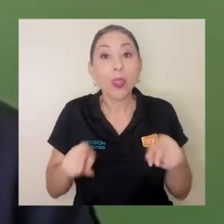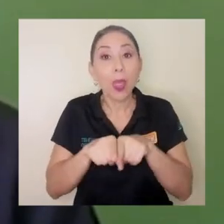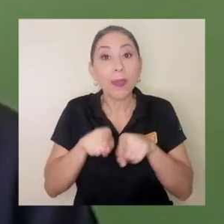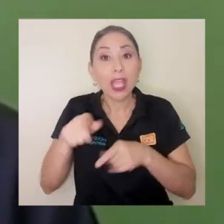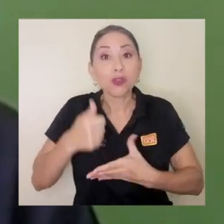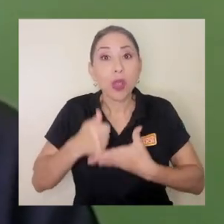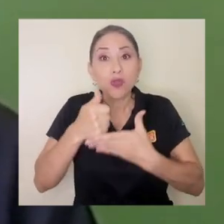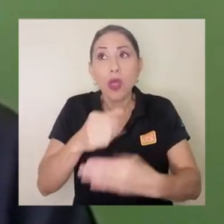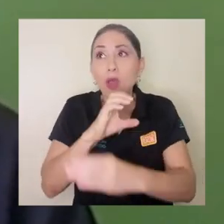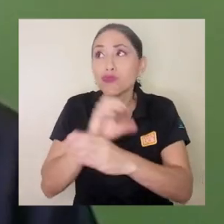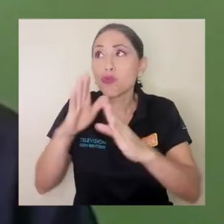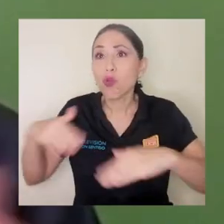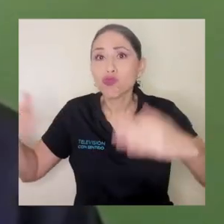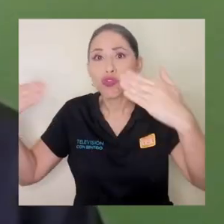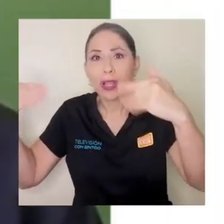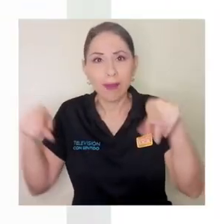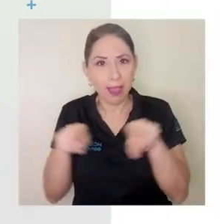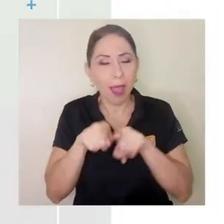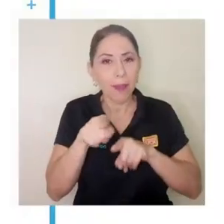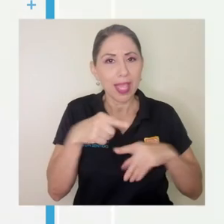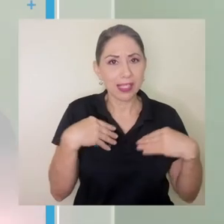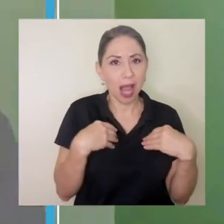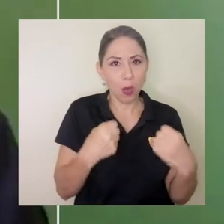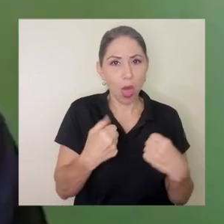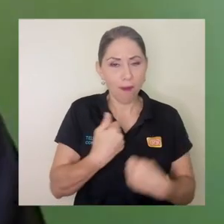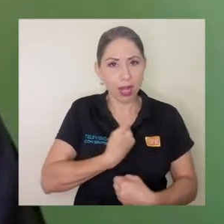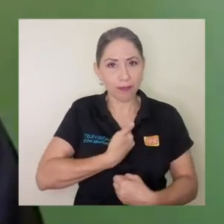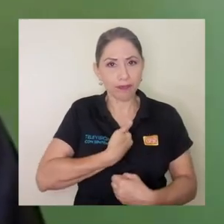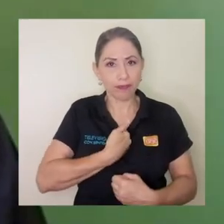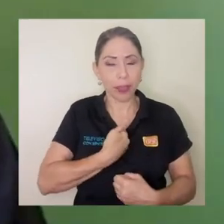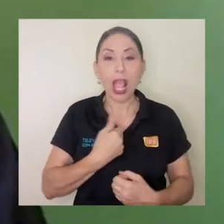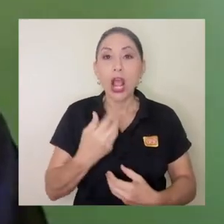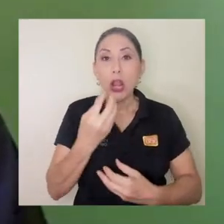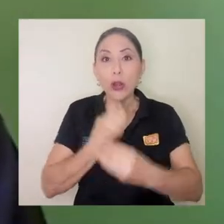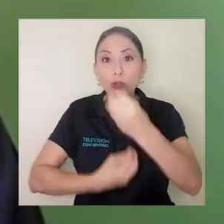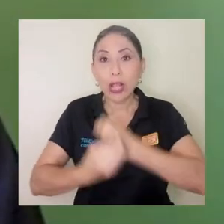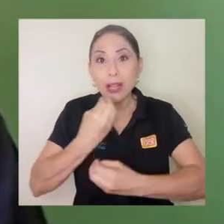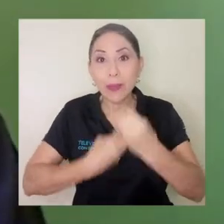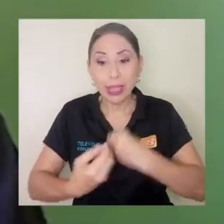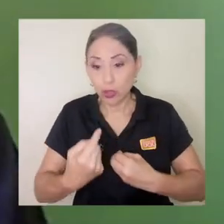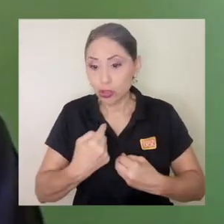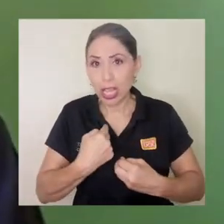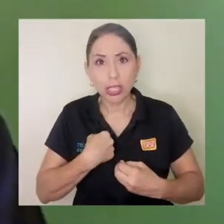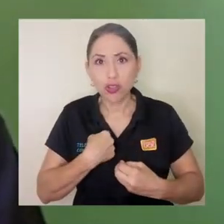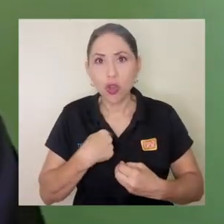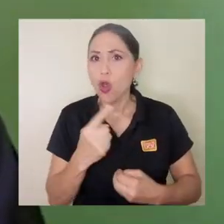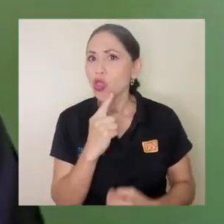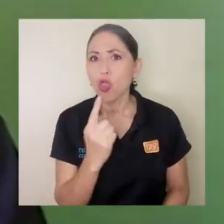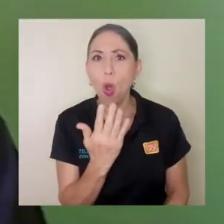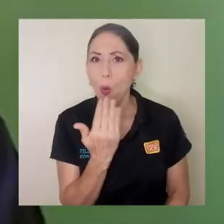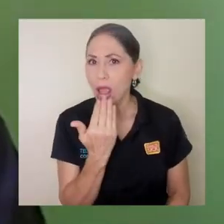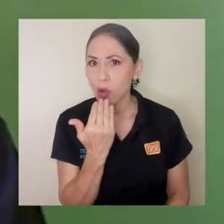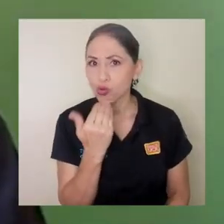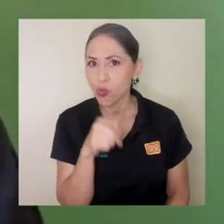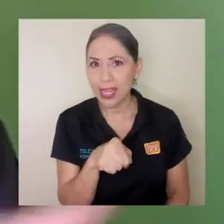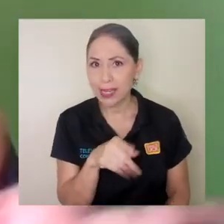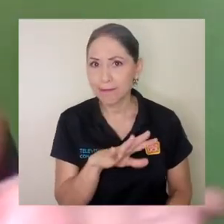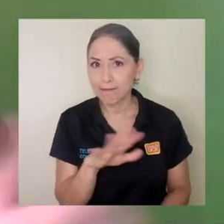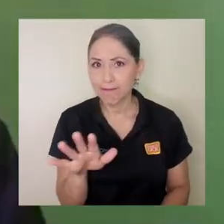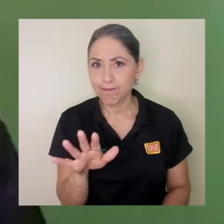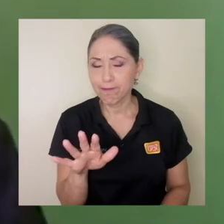ayuda mucho, no solo en la parte sostenible, sino en la parte saludable. Yo los alimentos que no los voy a consumir,